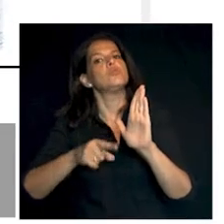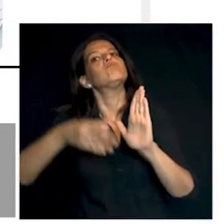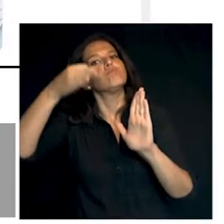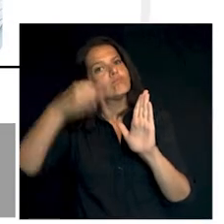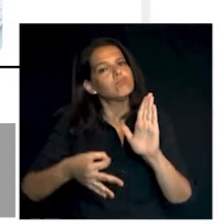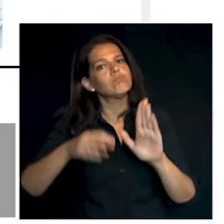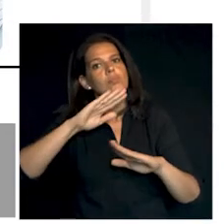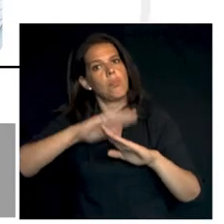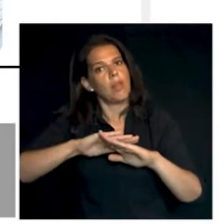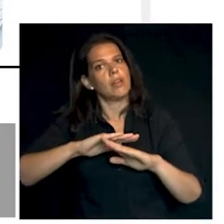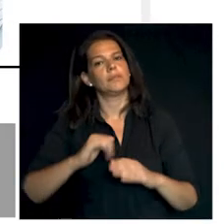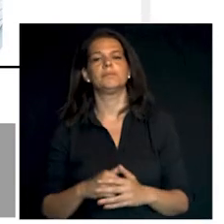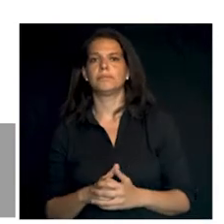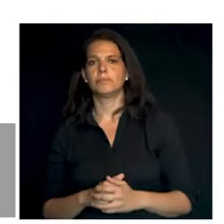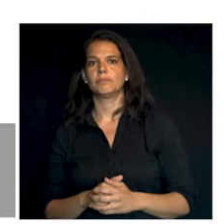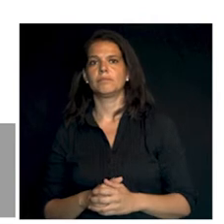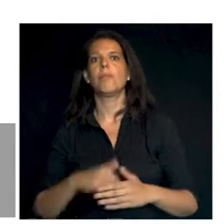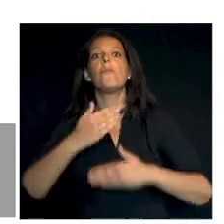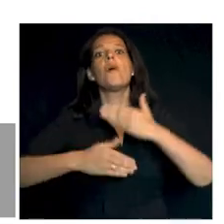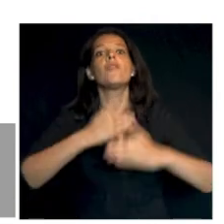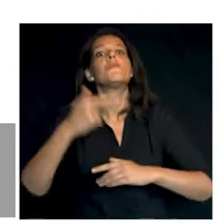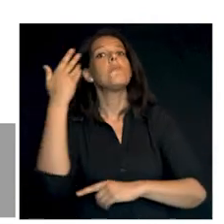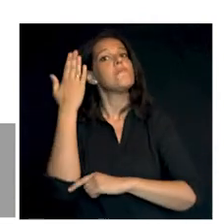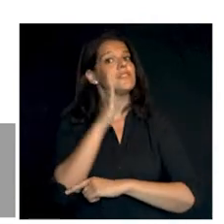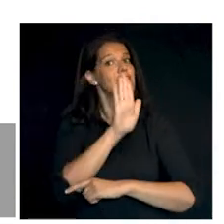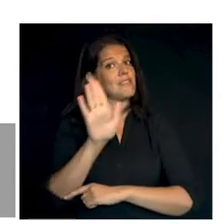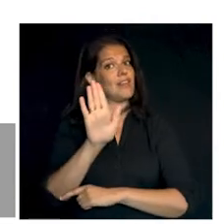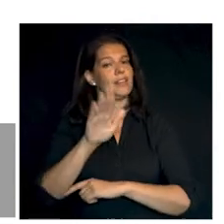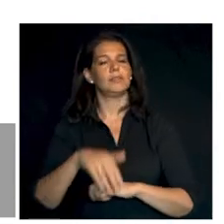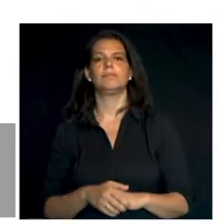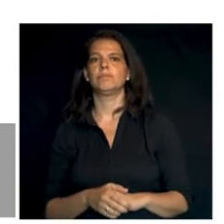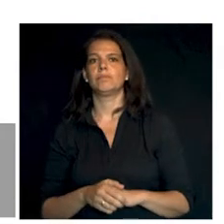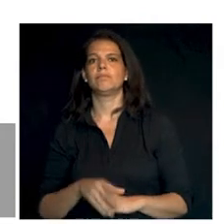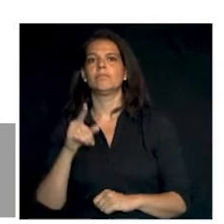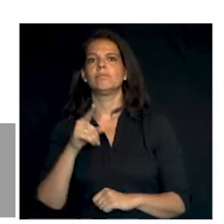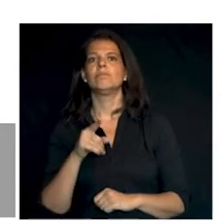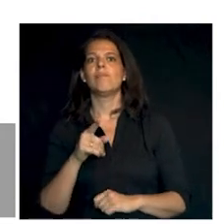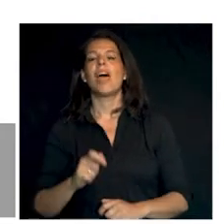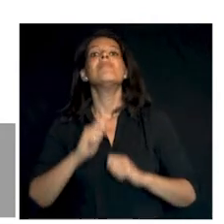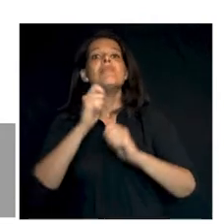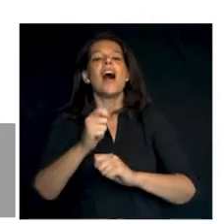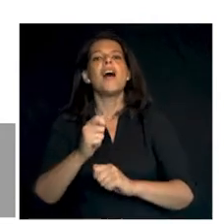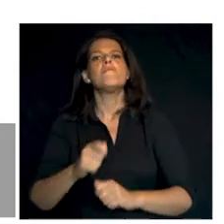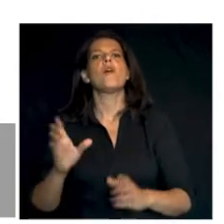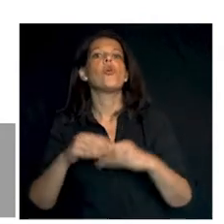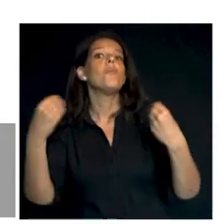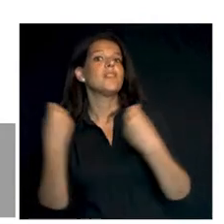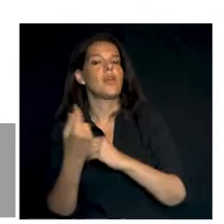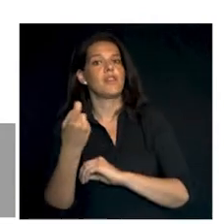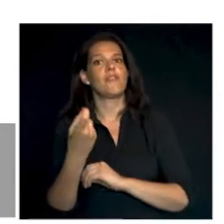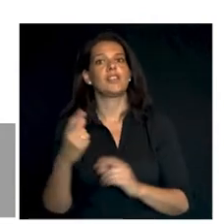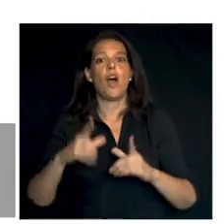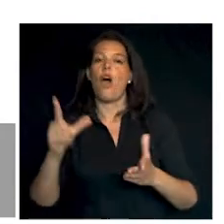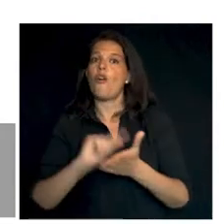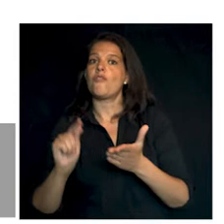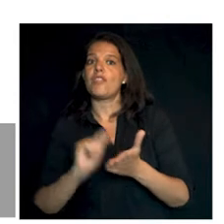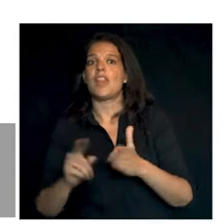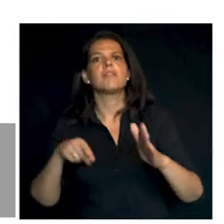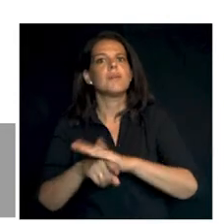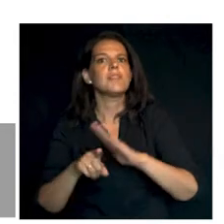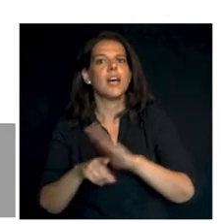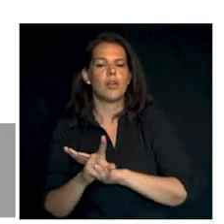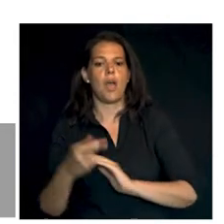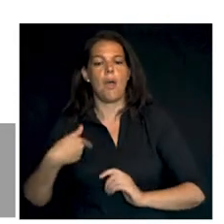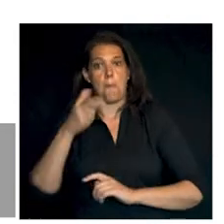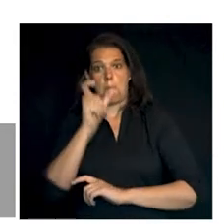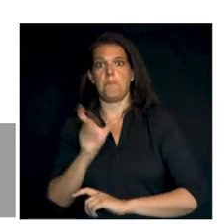debes seguir. Procedimiento presencial. Entregar la documentación requerida en las oficinas tramitadoras